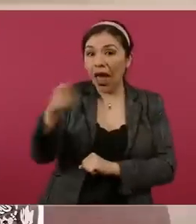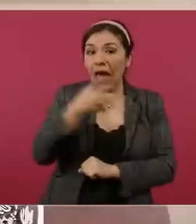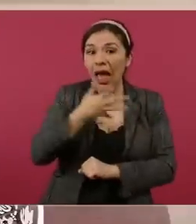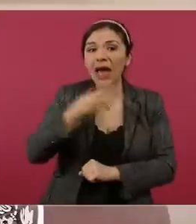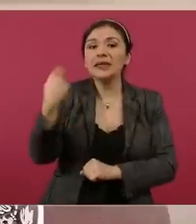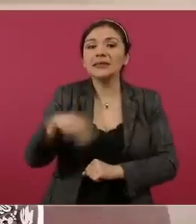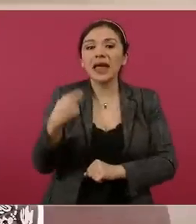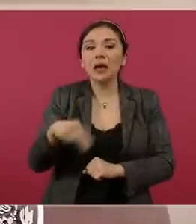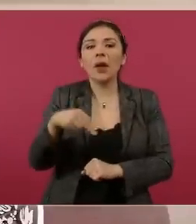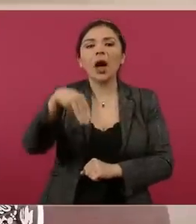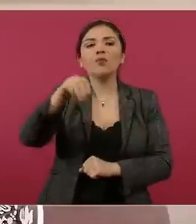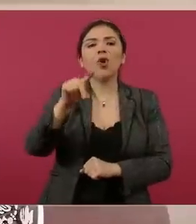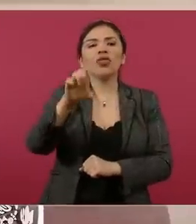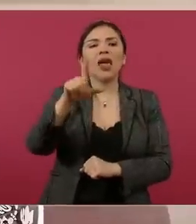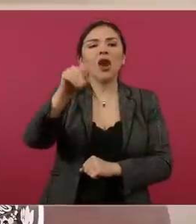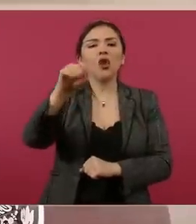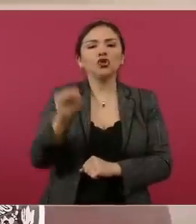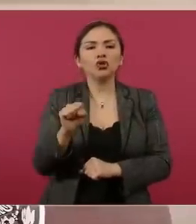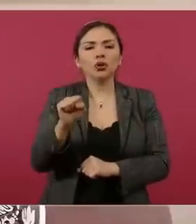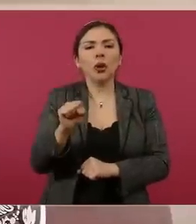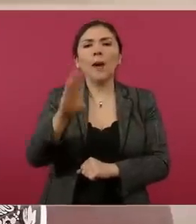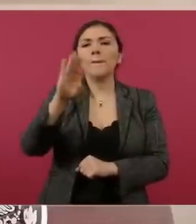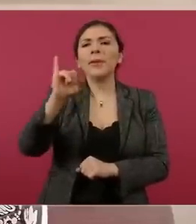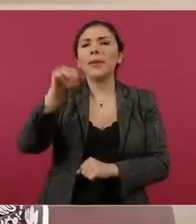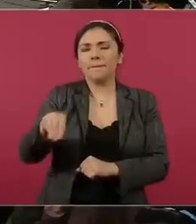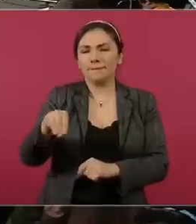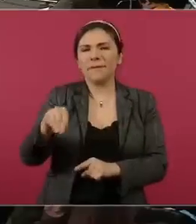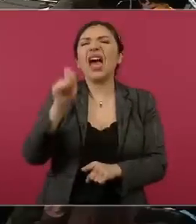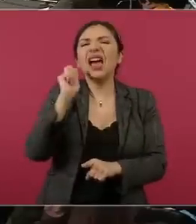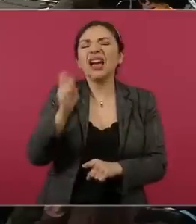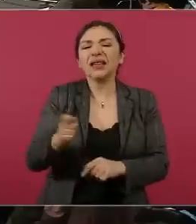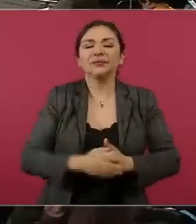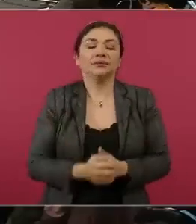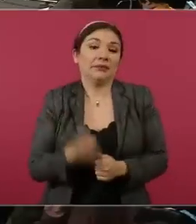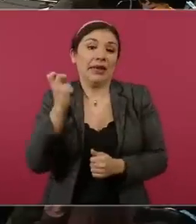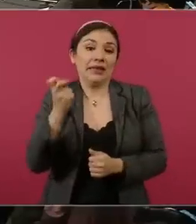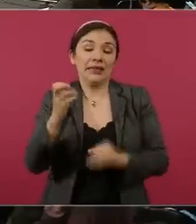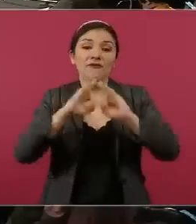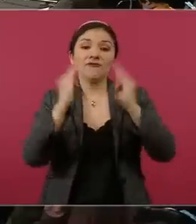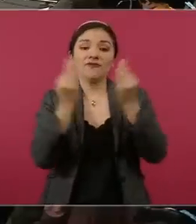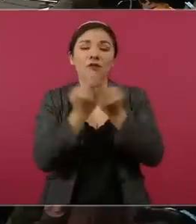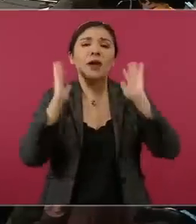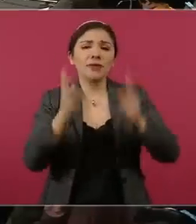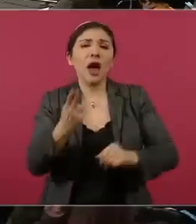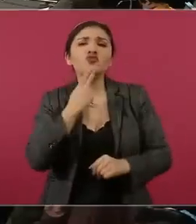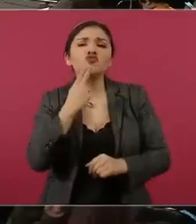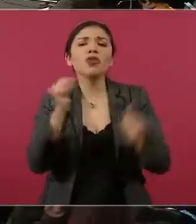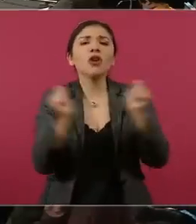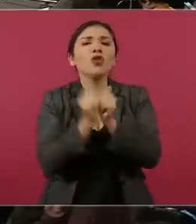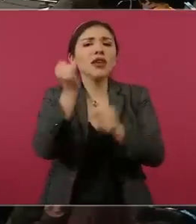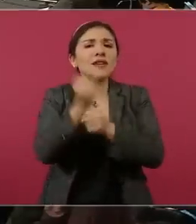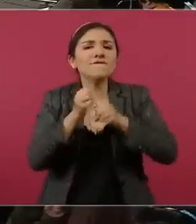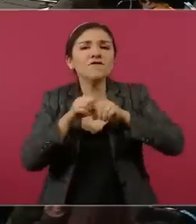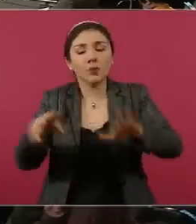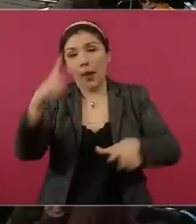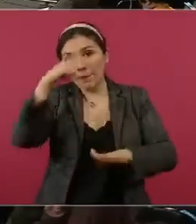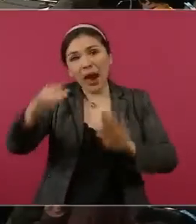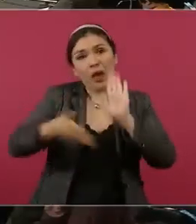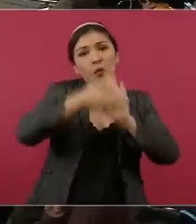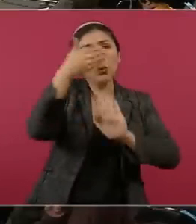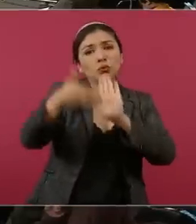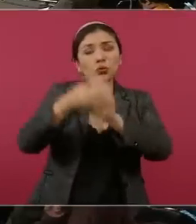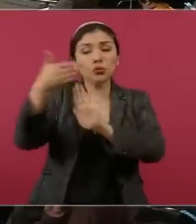se llama modelos BIM. ¿Qué es un modelo BIM? Bueno, un modelo BIM es un modelo que se utiliza de información para la construcción.